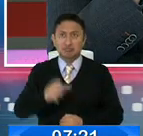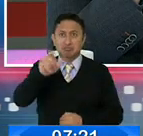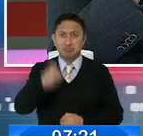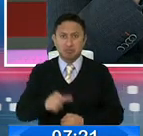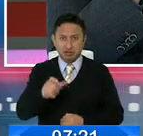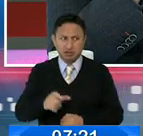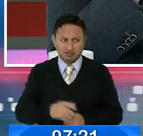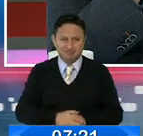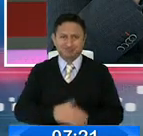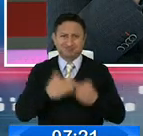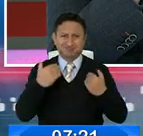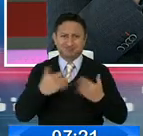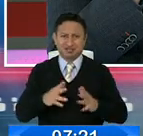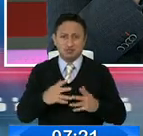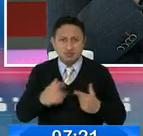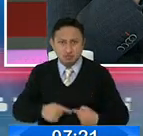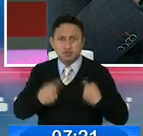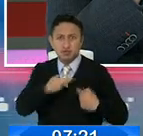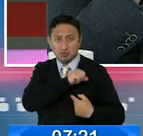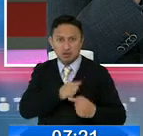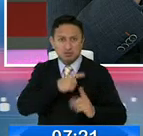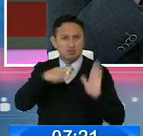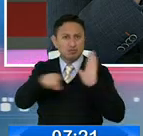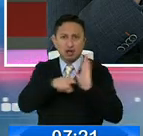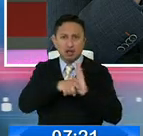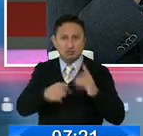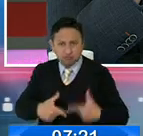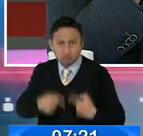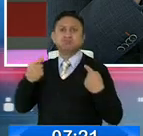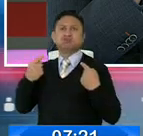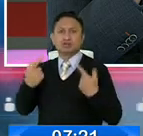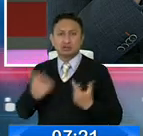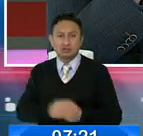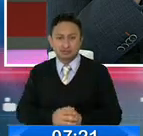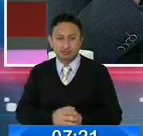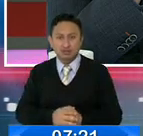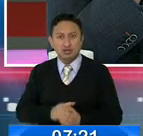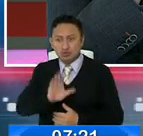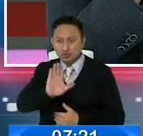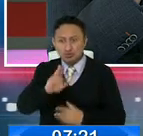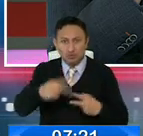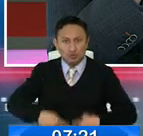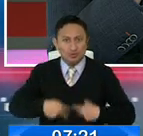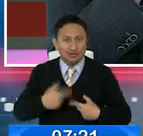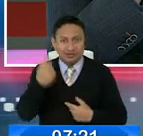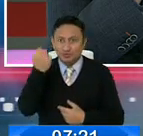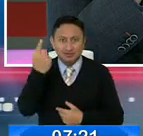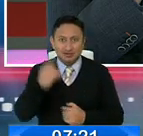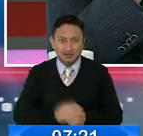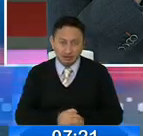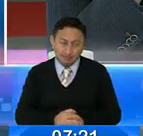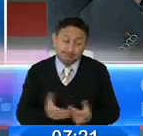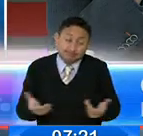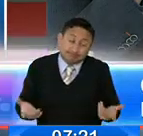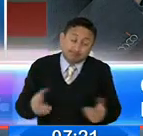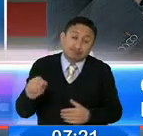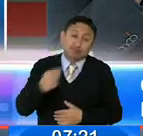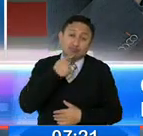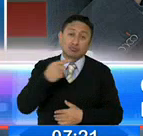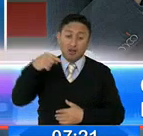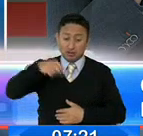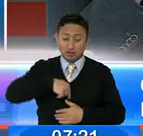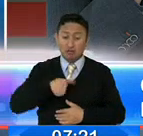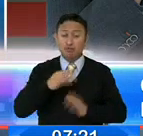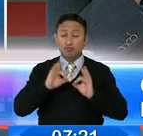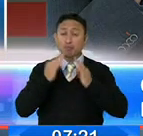siguen estando en una actitud hostil. Entonces, sin entender que todo esto es por la vida de las personas. La general dicen, yo estoy entre